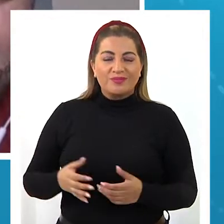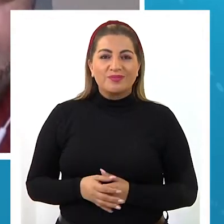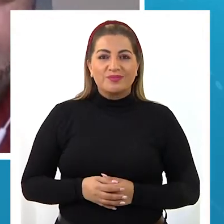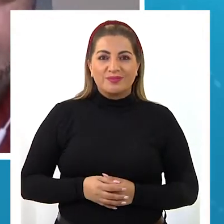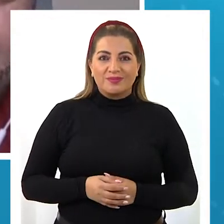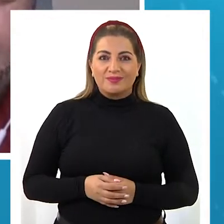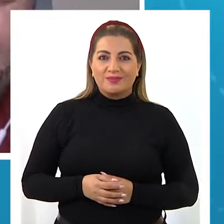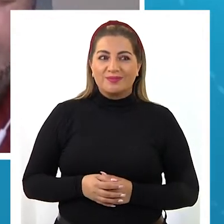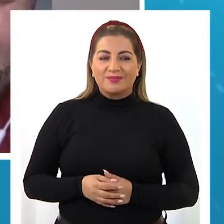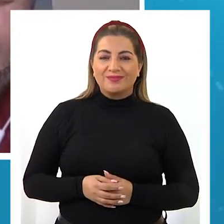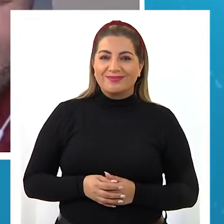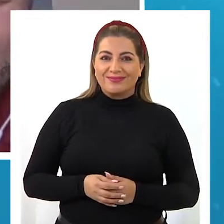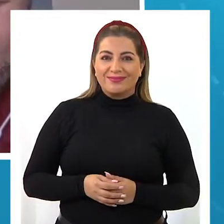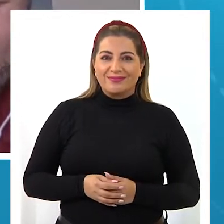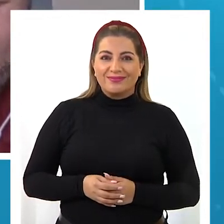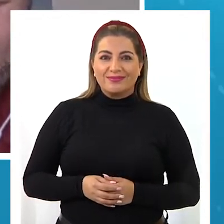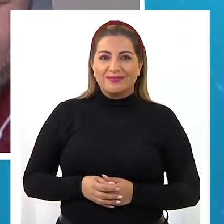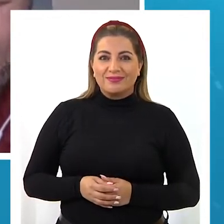¿Te enfocas en el arco?